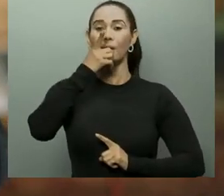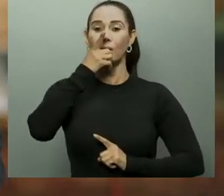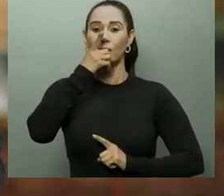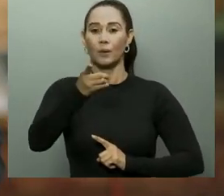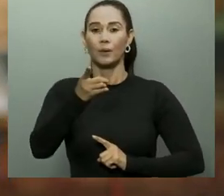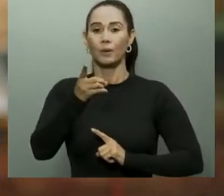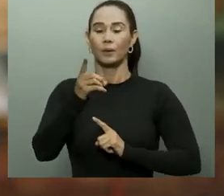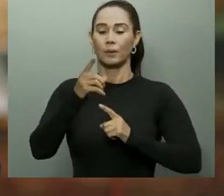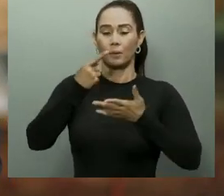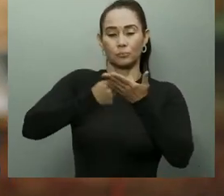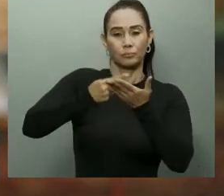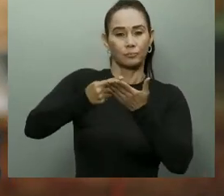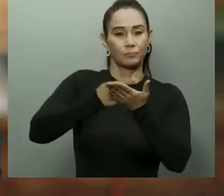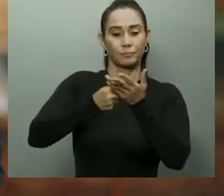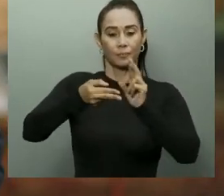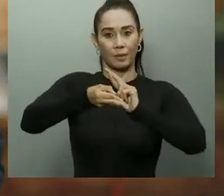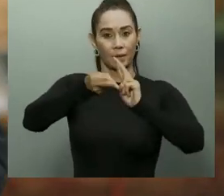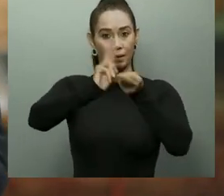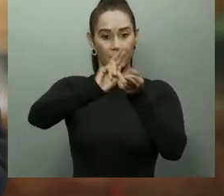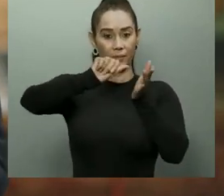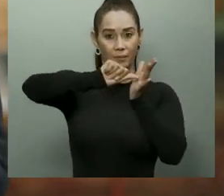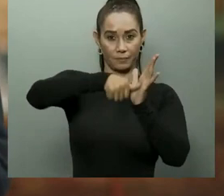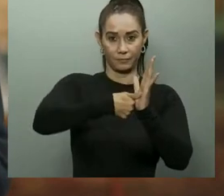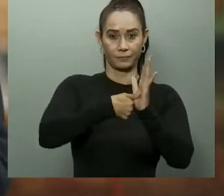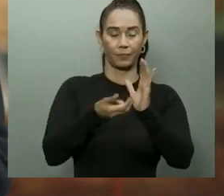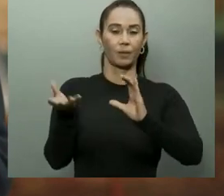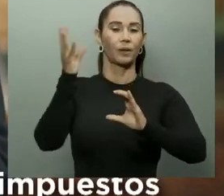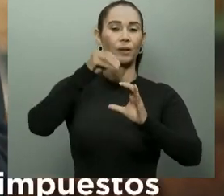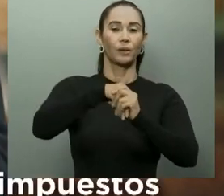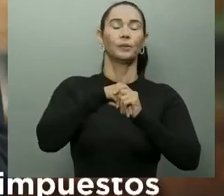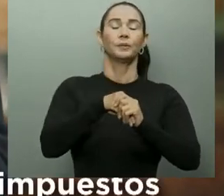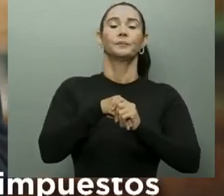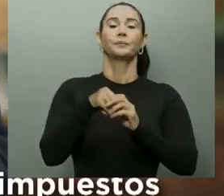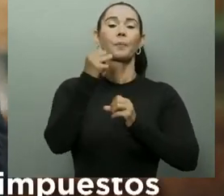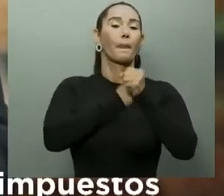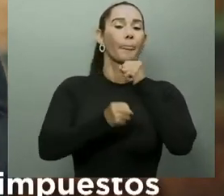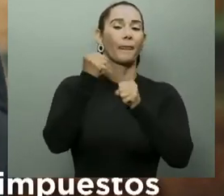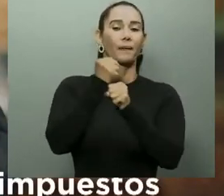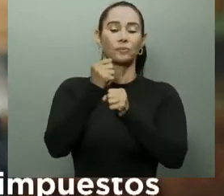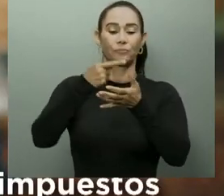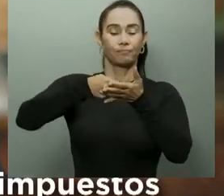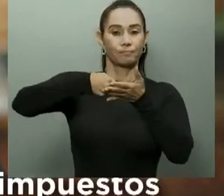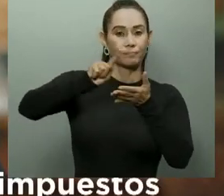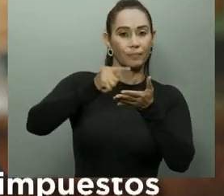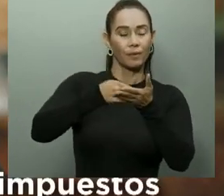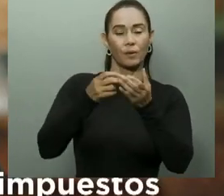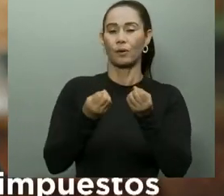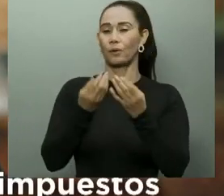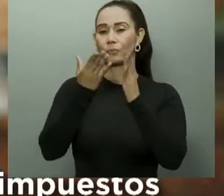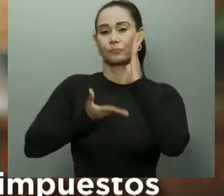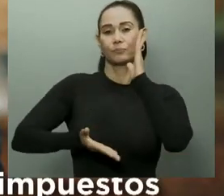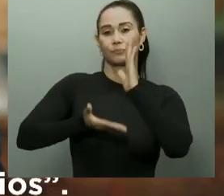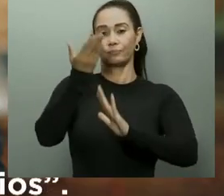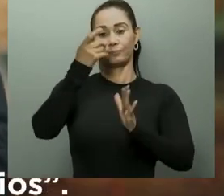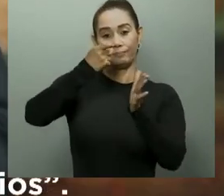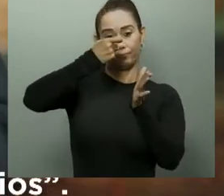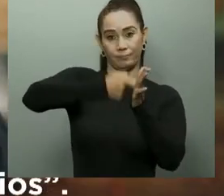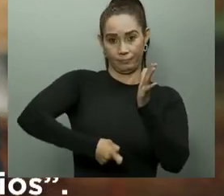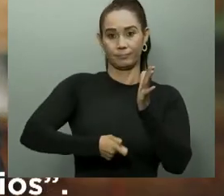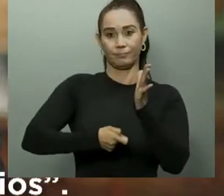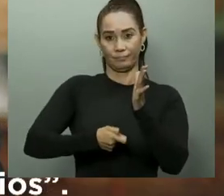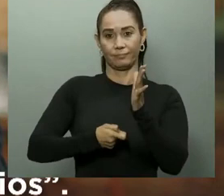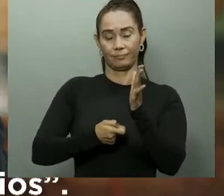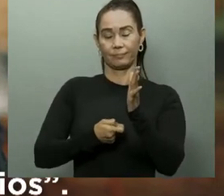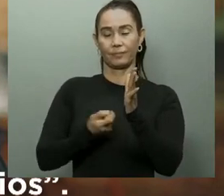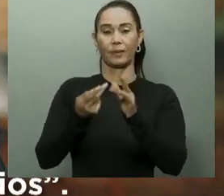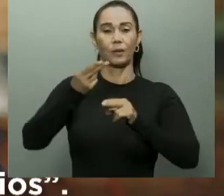reforma fiscal integral. Durante años, se han aprobado múltiples aumentos de impuestos a lo que